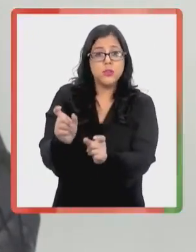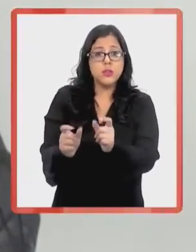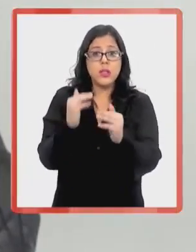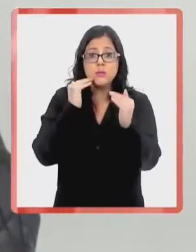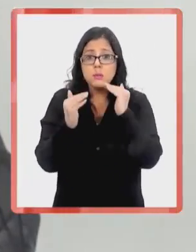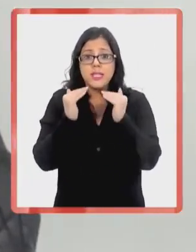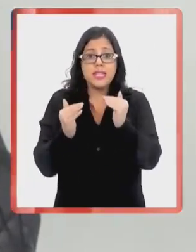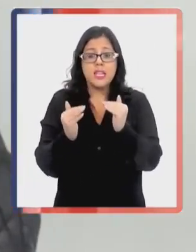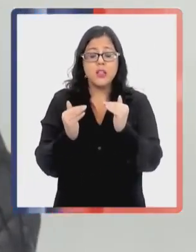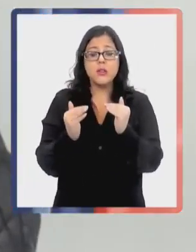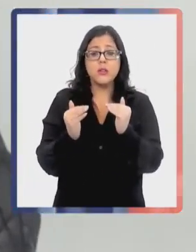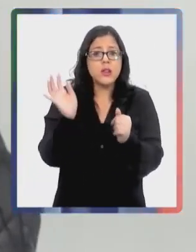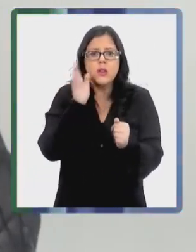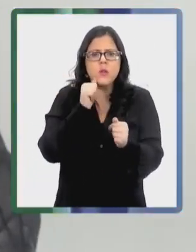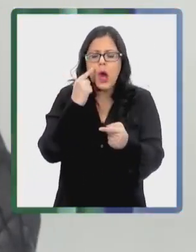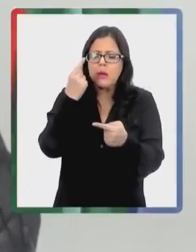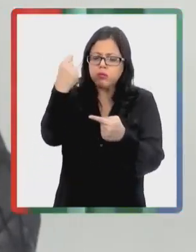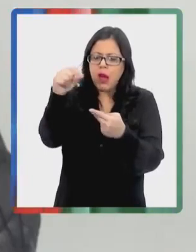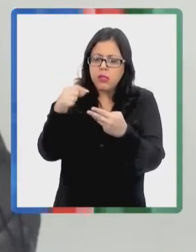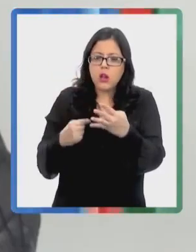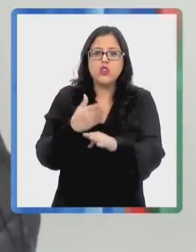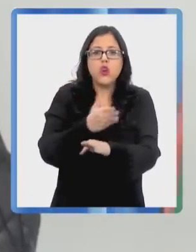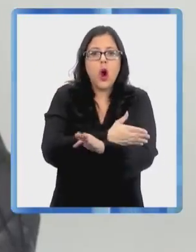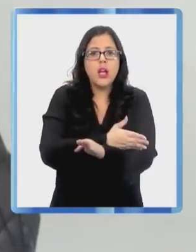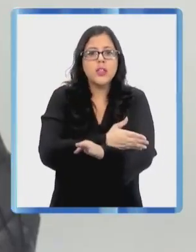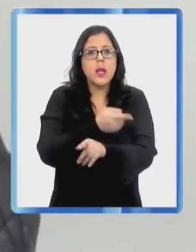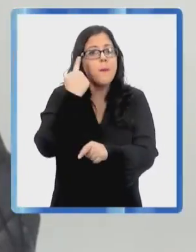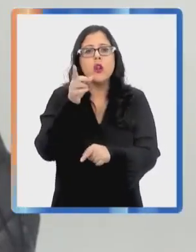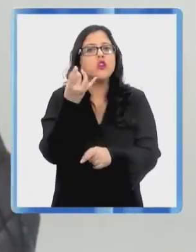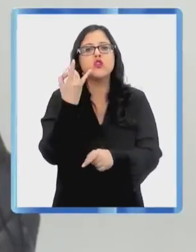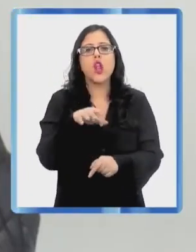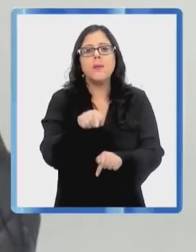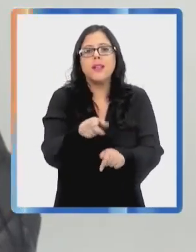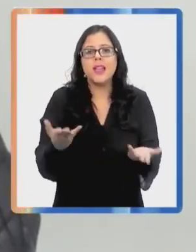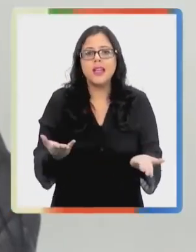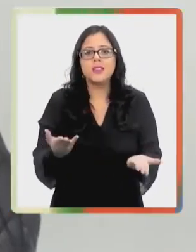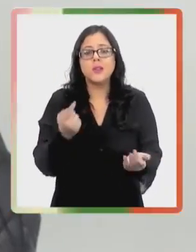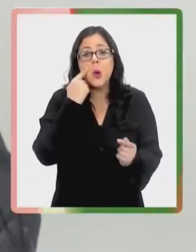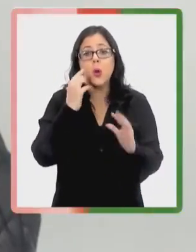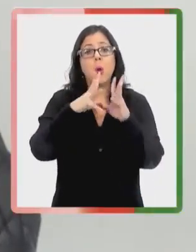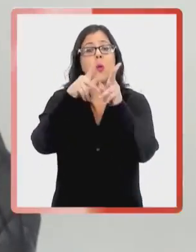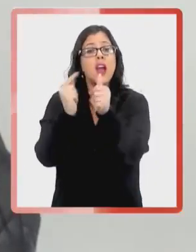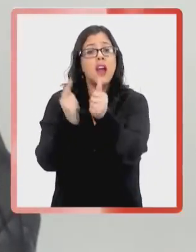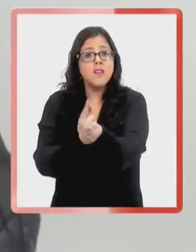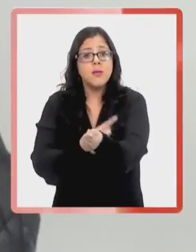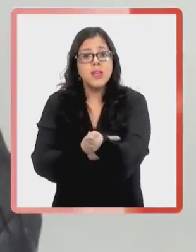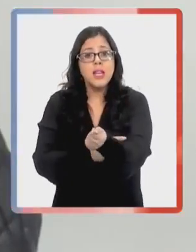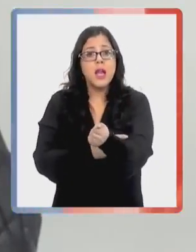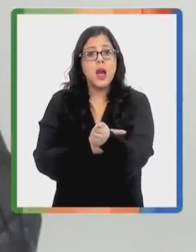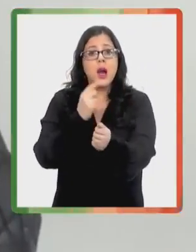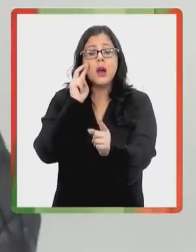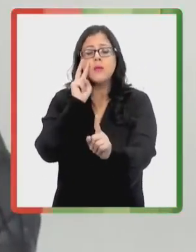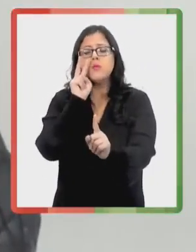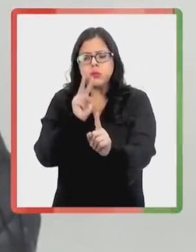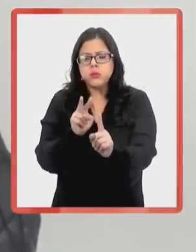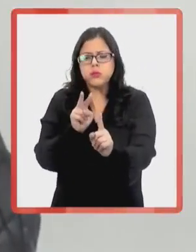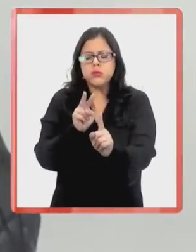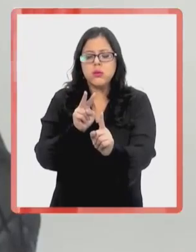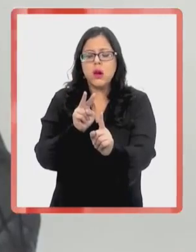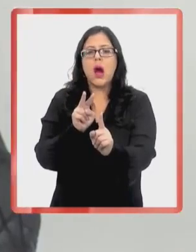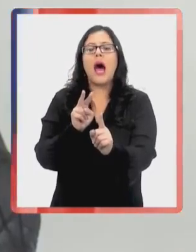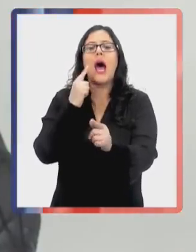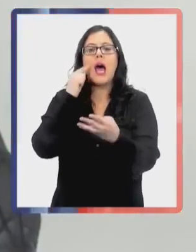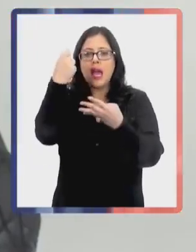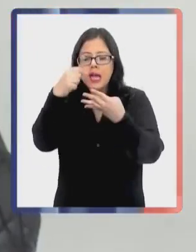no diagnosticados en la primera infancia, pero no solo el diagnóstico Scarlett, porque una familia que pesquisa y que tiene el